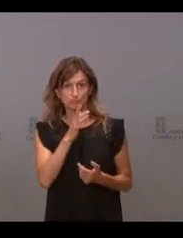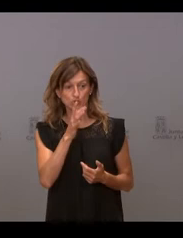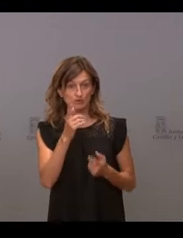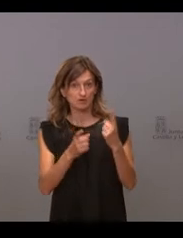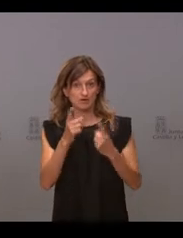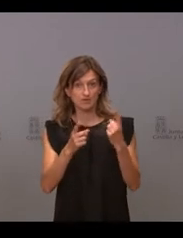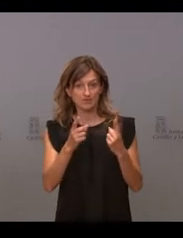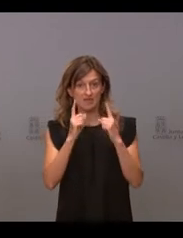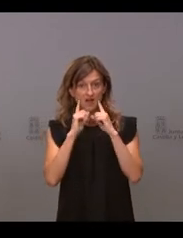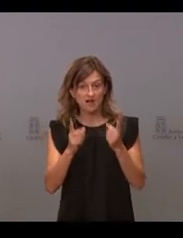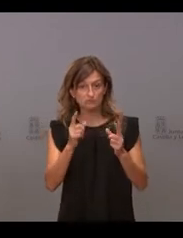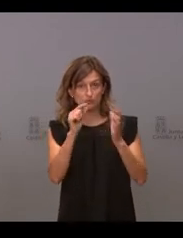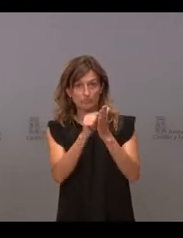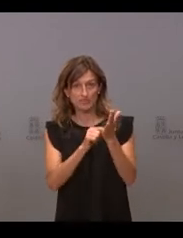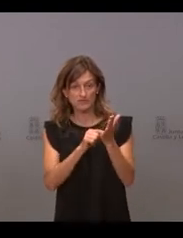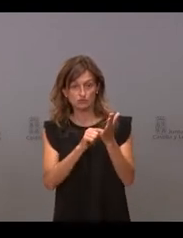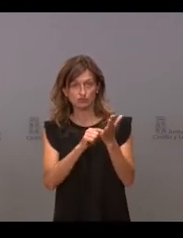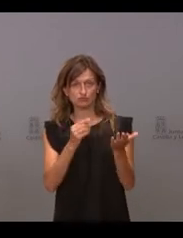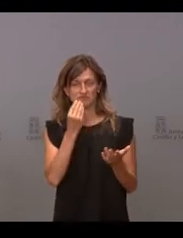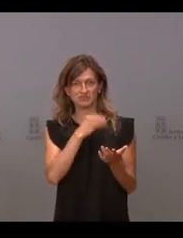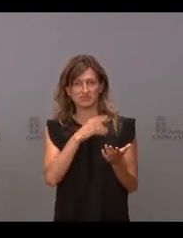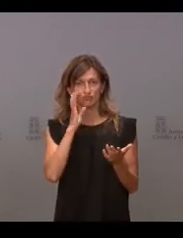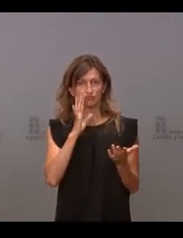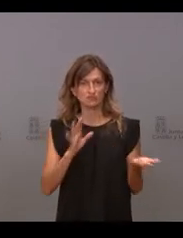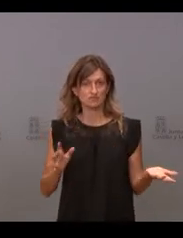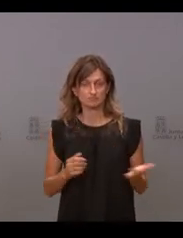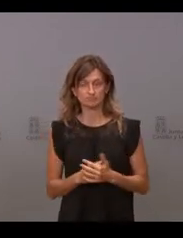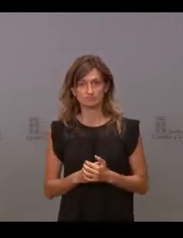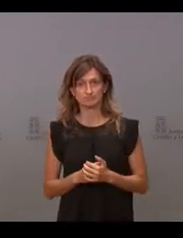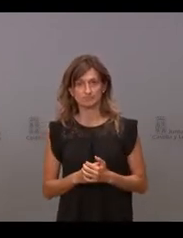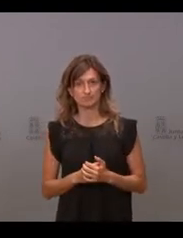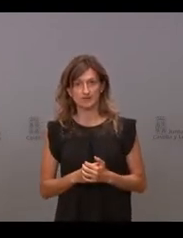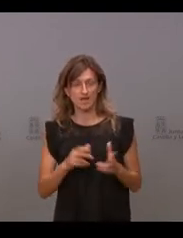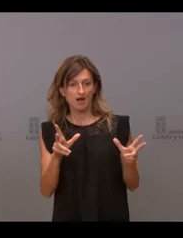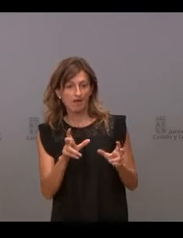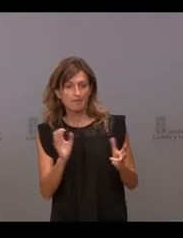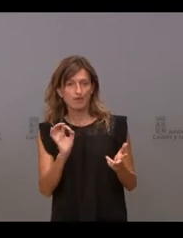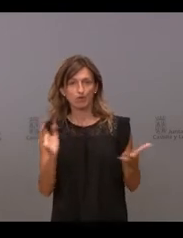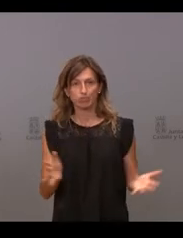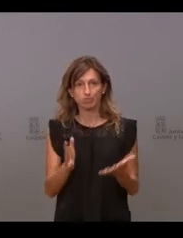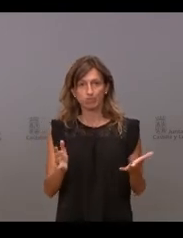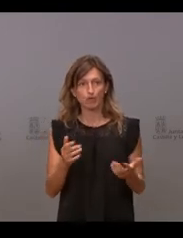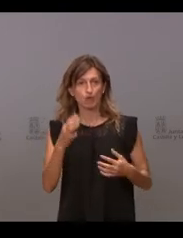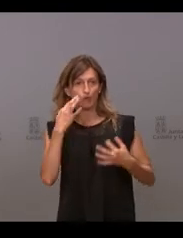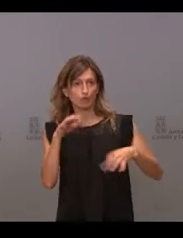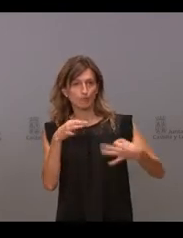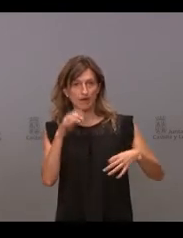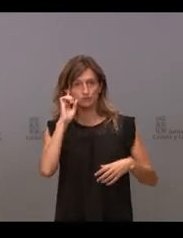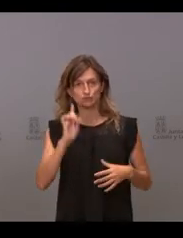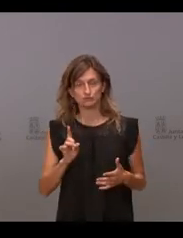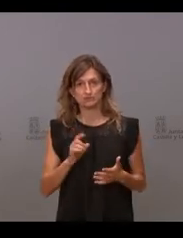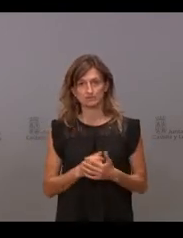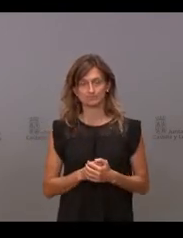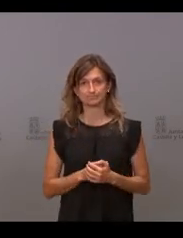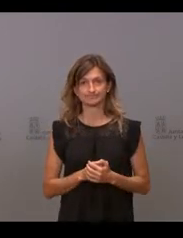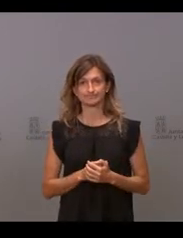estos casos los datos fríos uno no sabe si esto es gravísimo o si esto es lo esperable y no va a